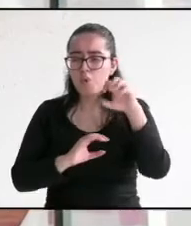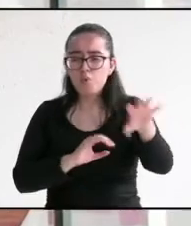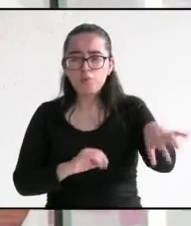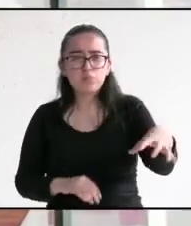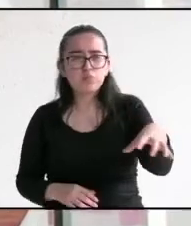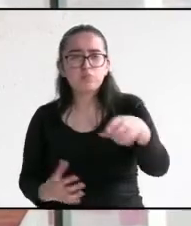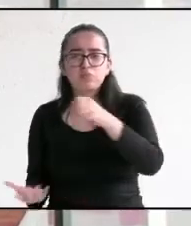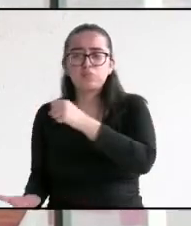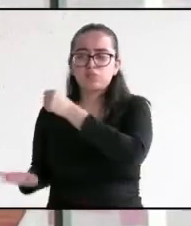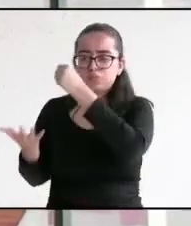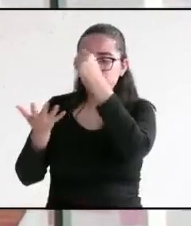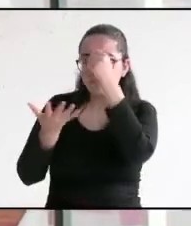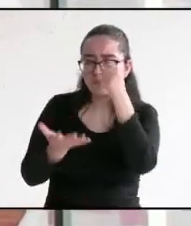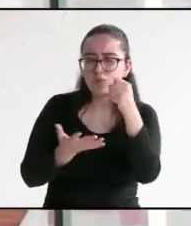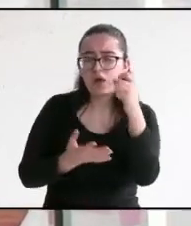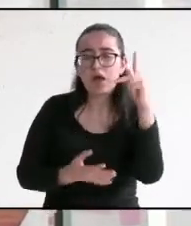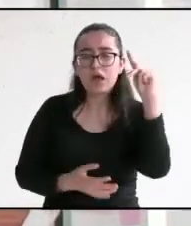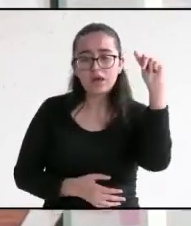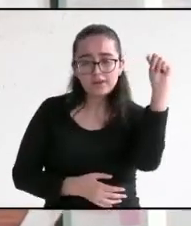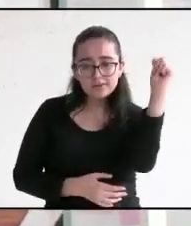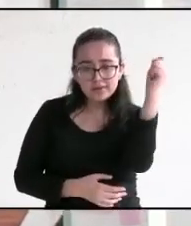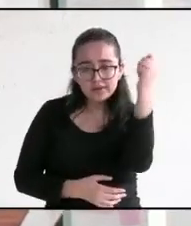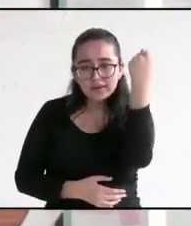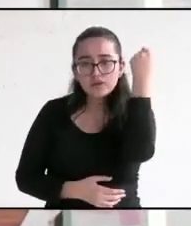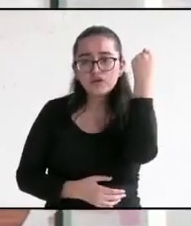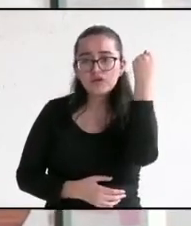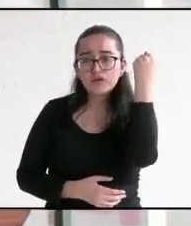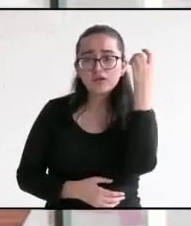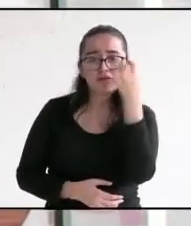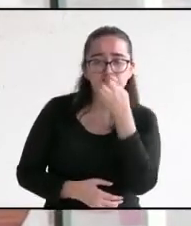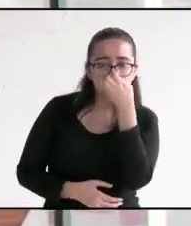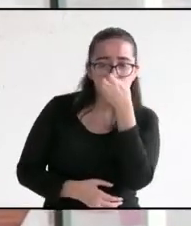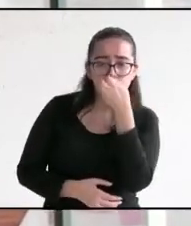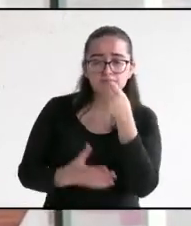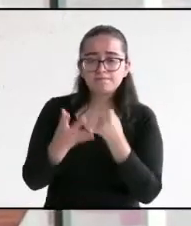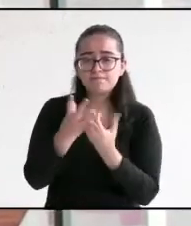tecnológico agropecuario para darle a Topan